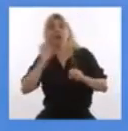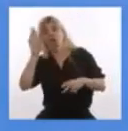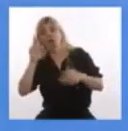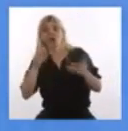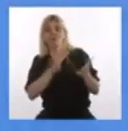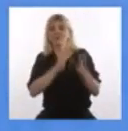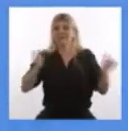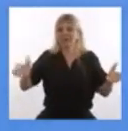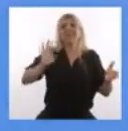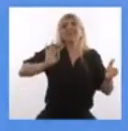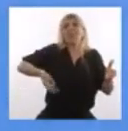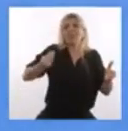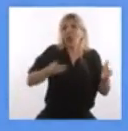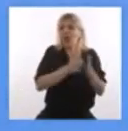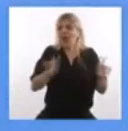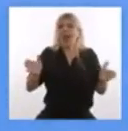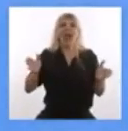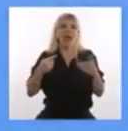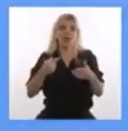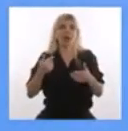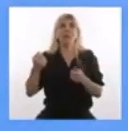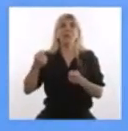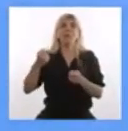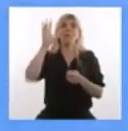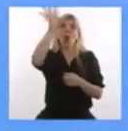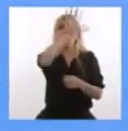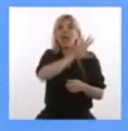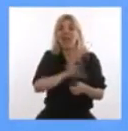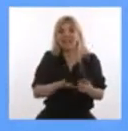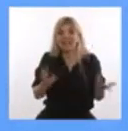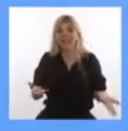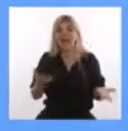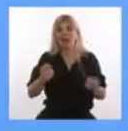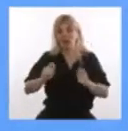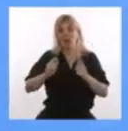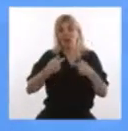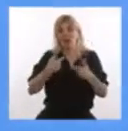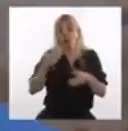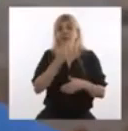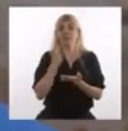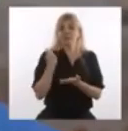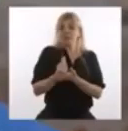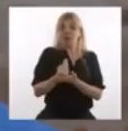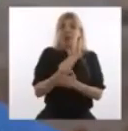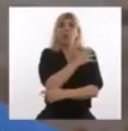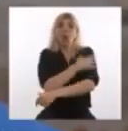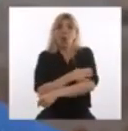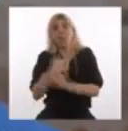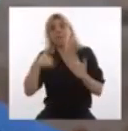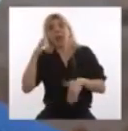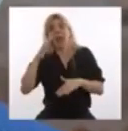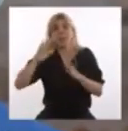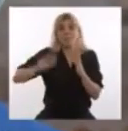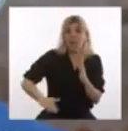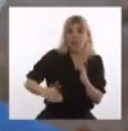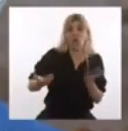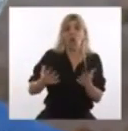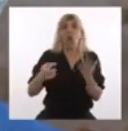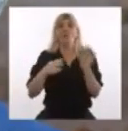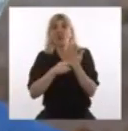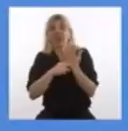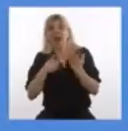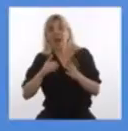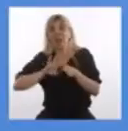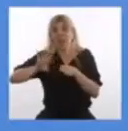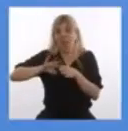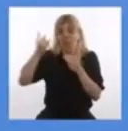sabemos de qué se trata. Recibimos provincias con mayor pobreza, con menor pobreza, con más déficit fiscal, con menor